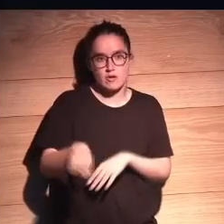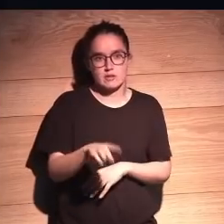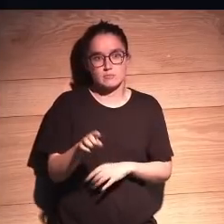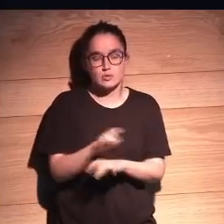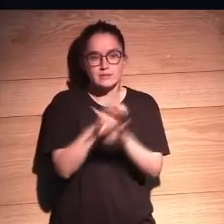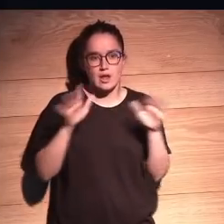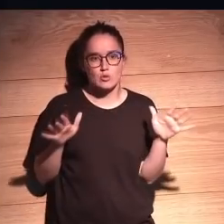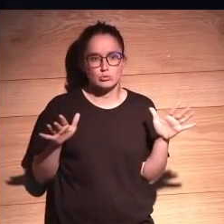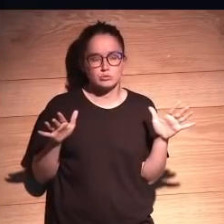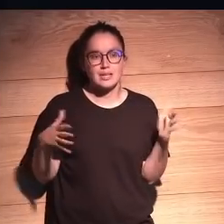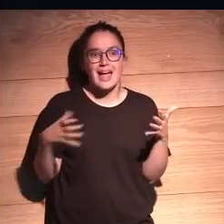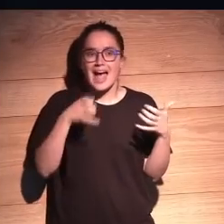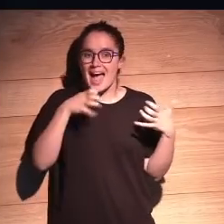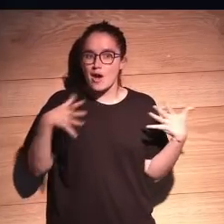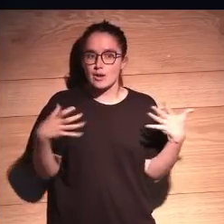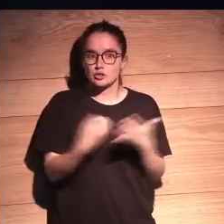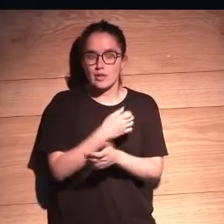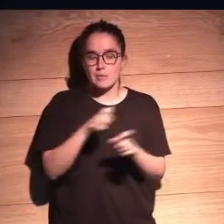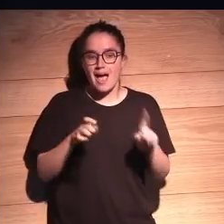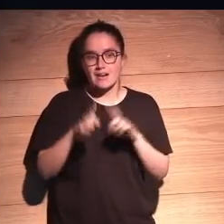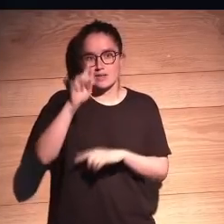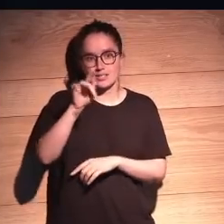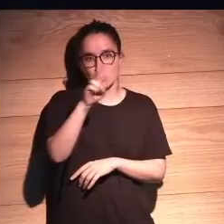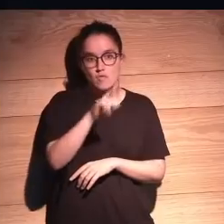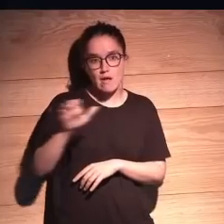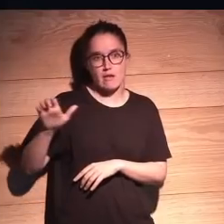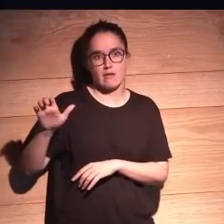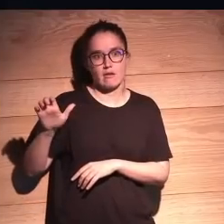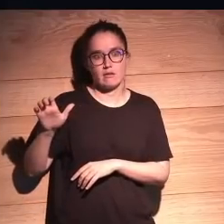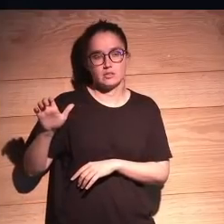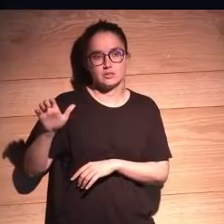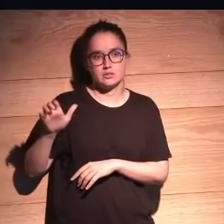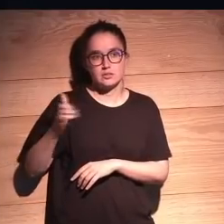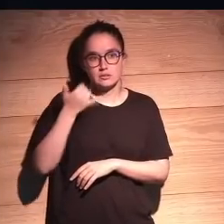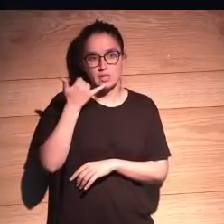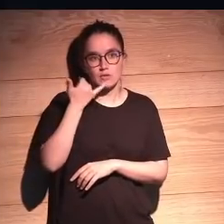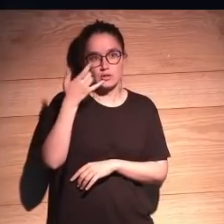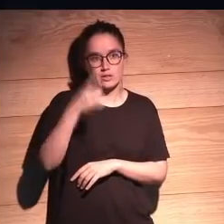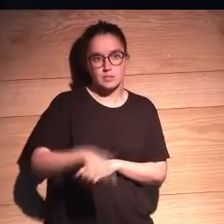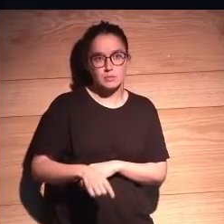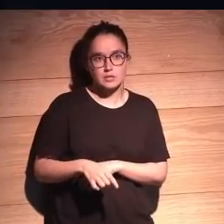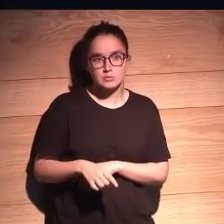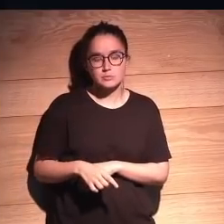pues claro ahora todo el mundo va y arriba sí la Unión Europea Telefónica también